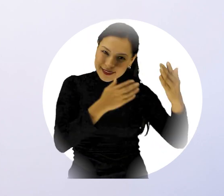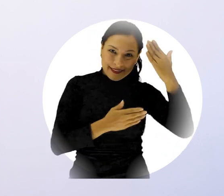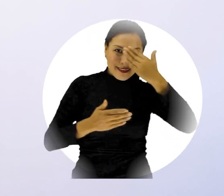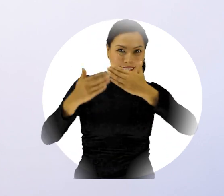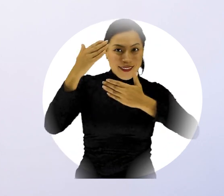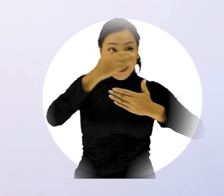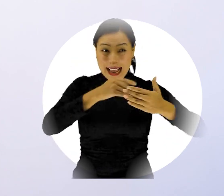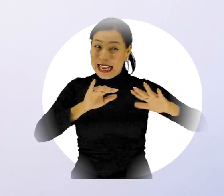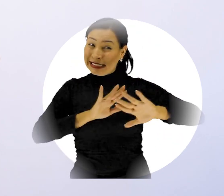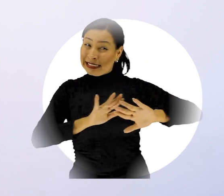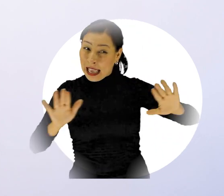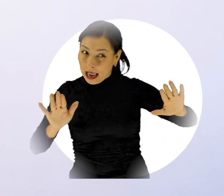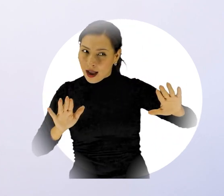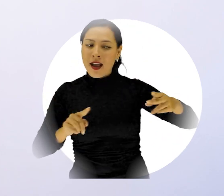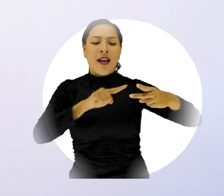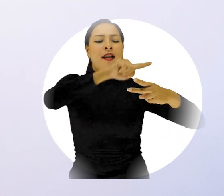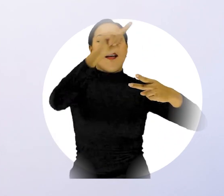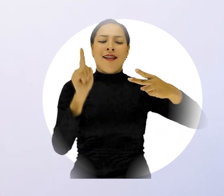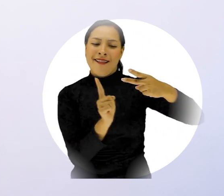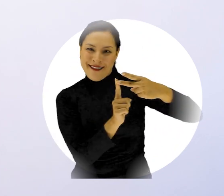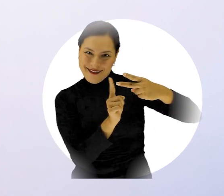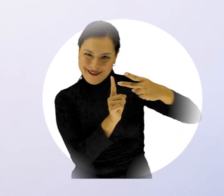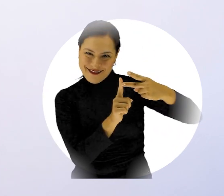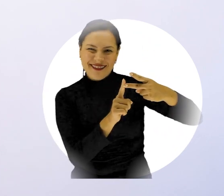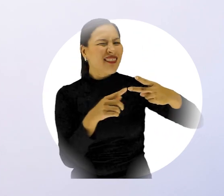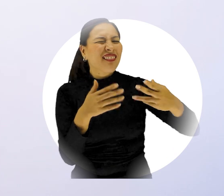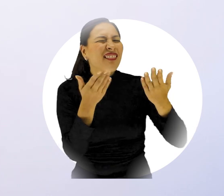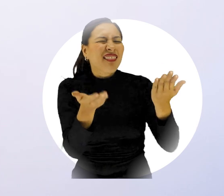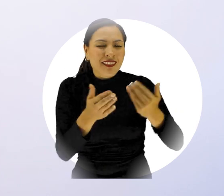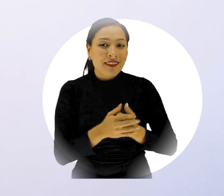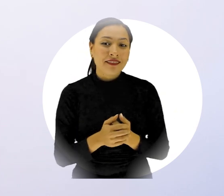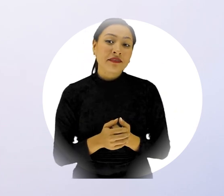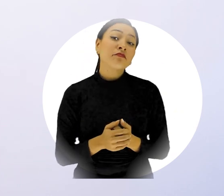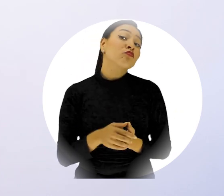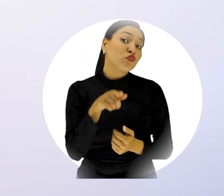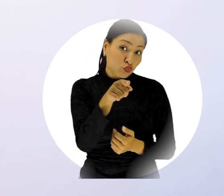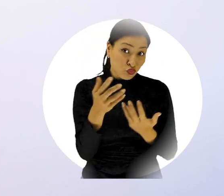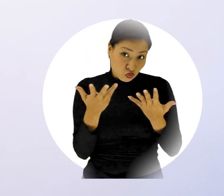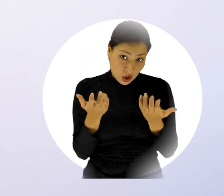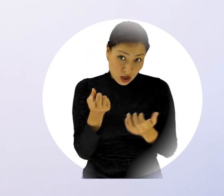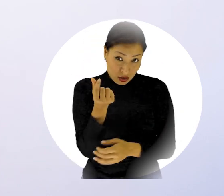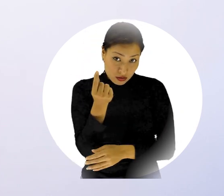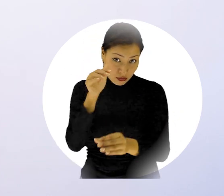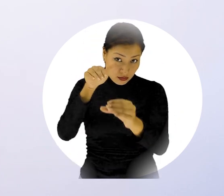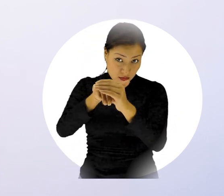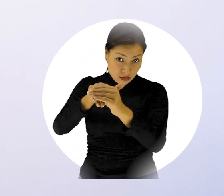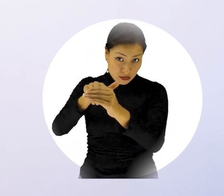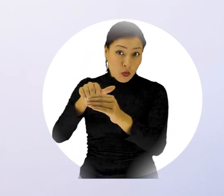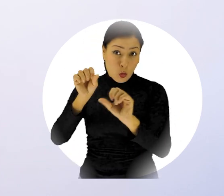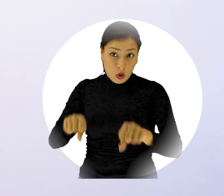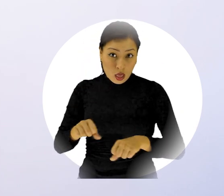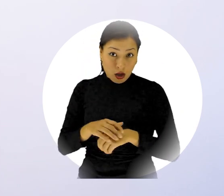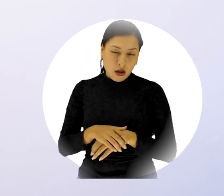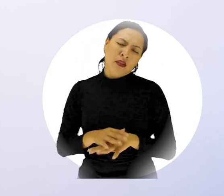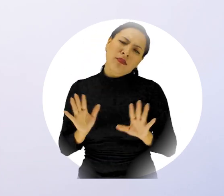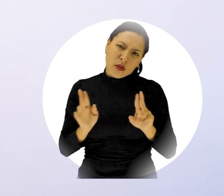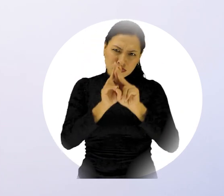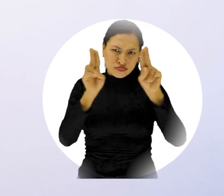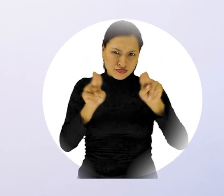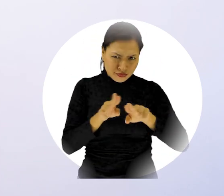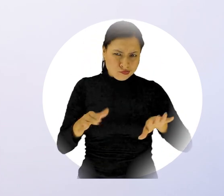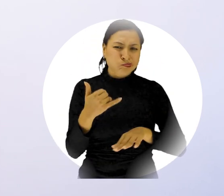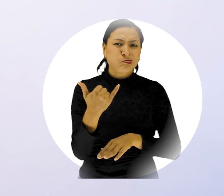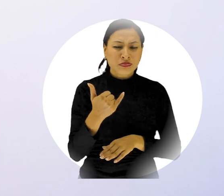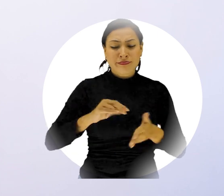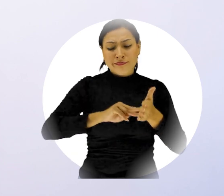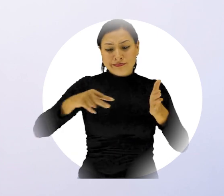puedes pasar al siguiente punto. Segundo, determina en qué tipo de mercado quieres invertir. Definitivamente, el internet de la mano con la